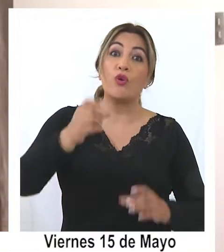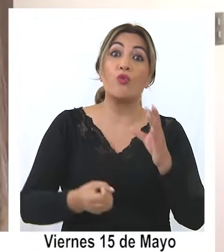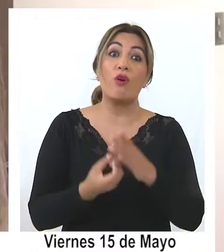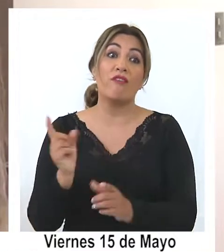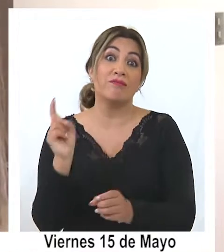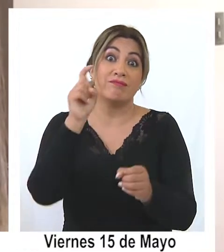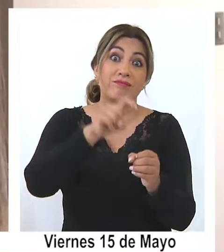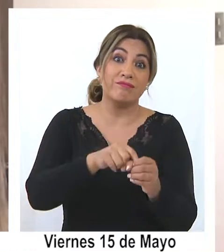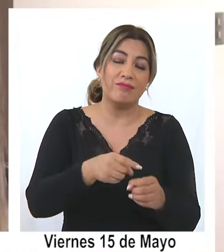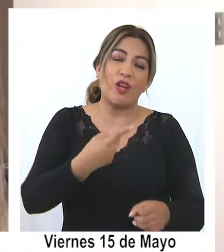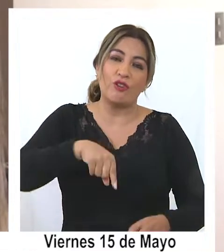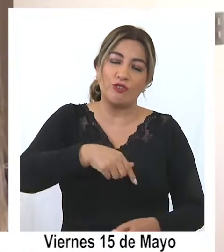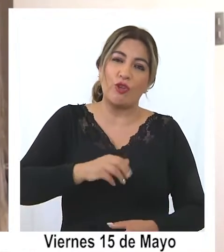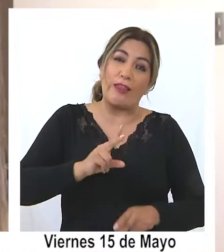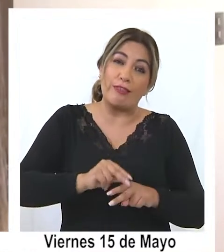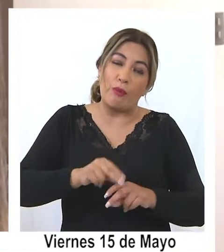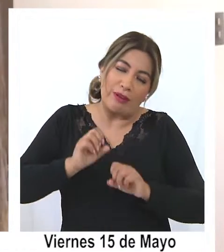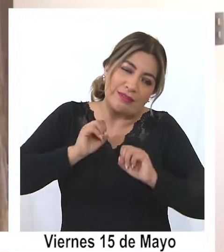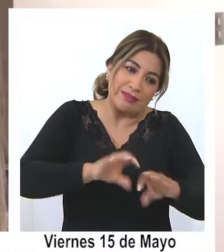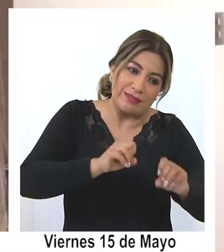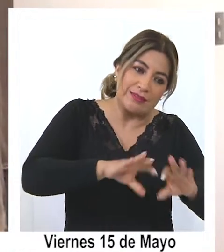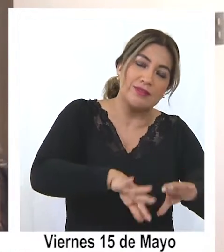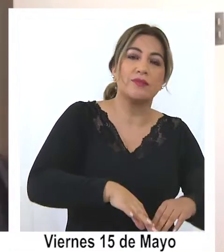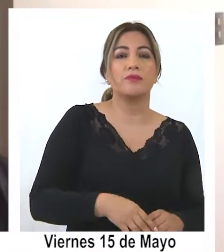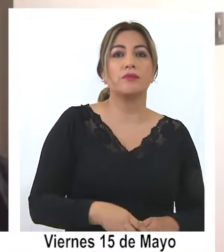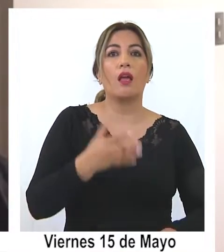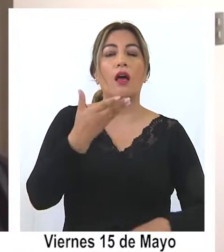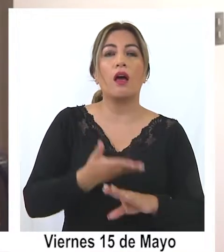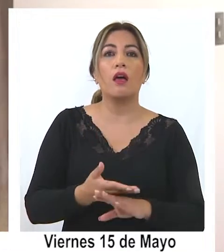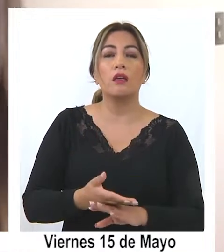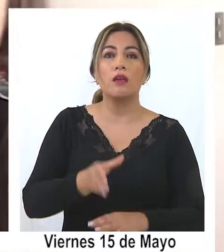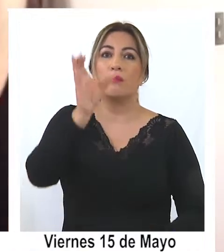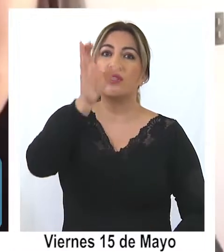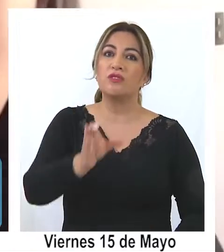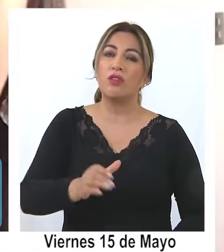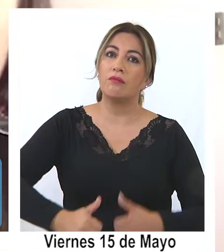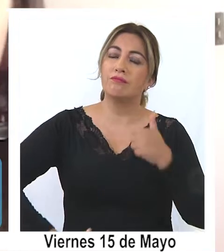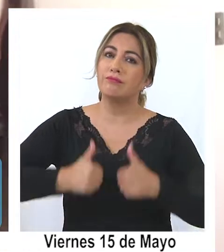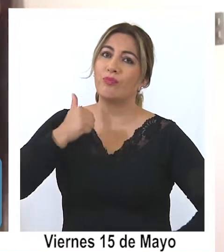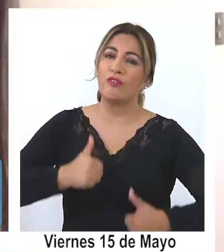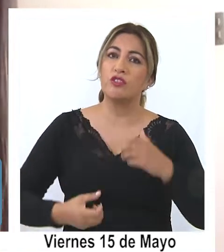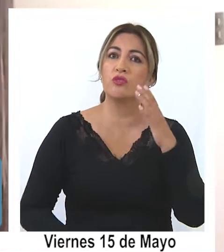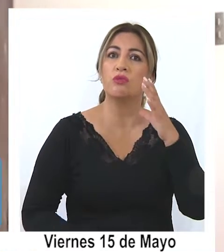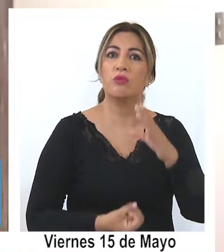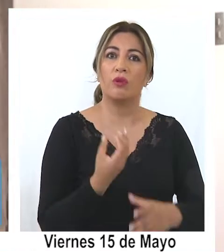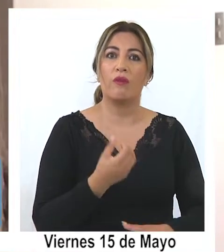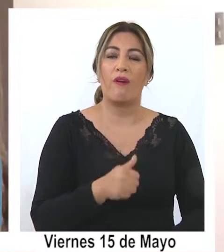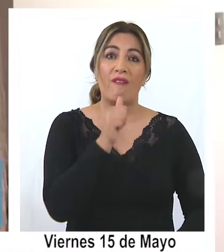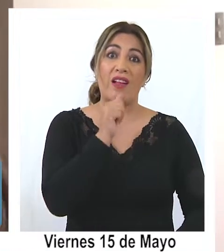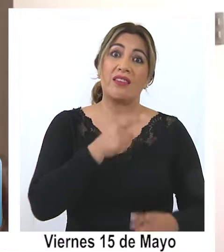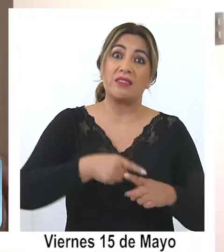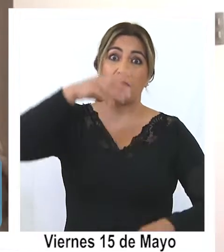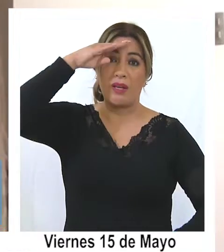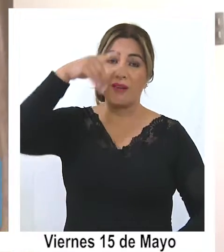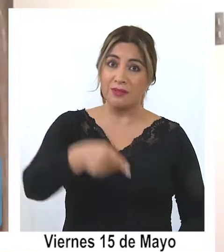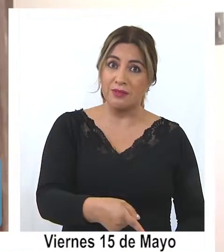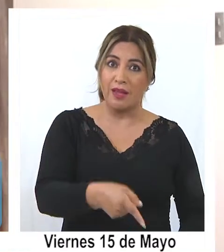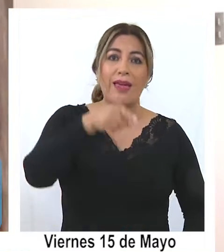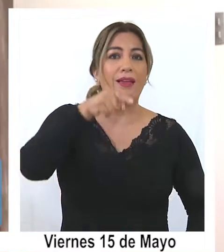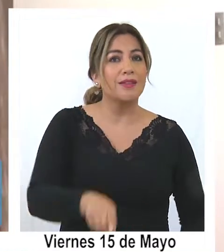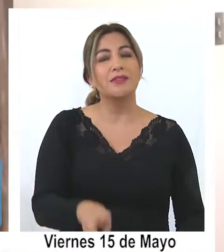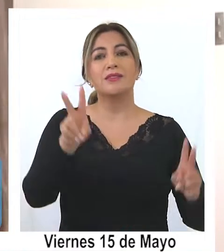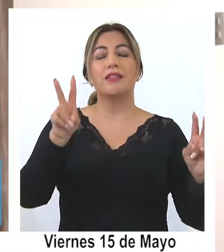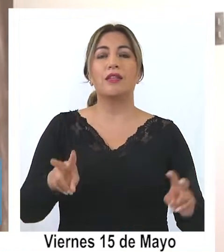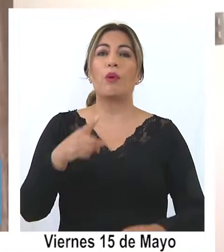al servicio. Han llegado personal pero no han sido capacitados ni tampoco con experiencia, entonces eso